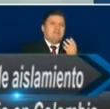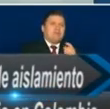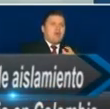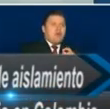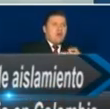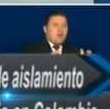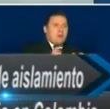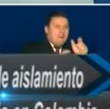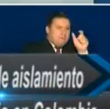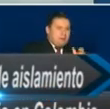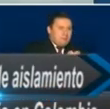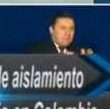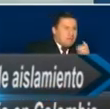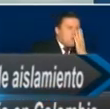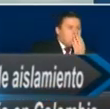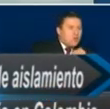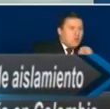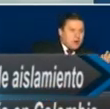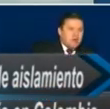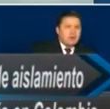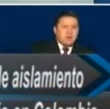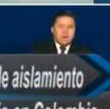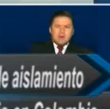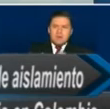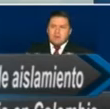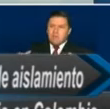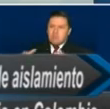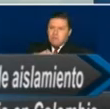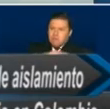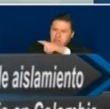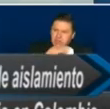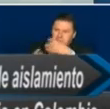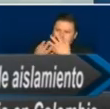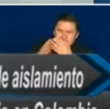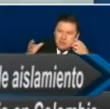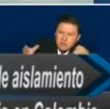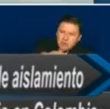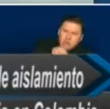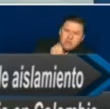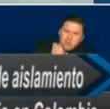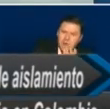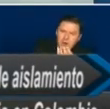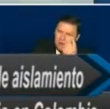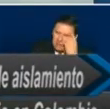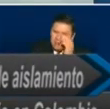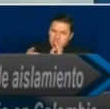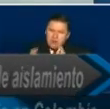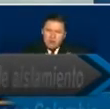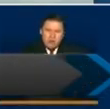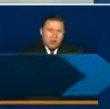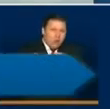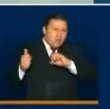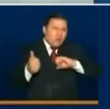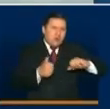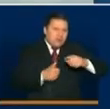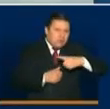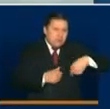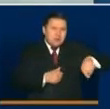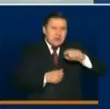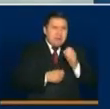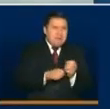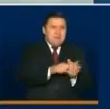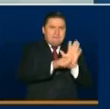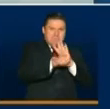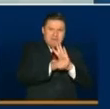poblacional, temas también como concentración, temas que tienen que ver con las dinámicas y el comportamiento de la